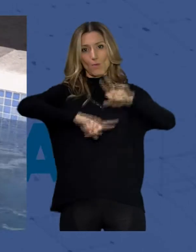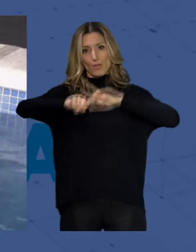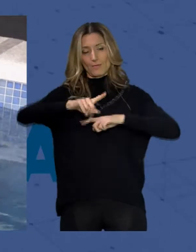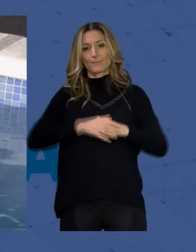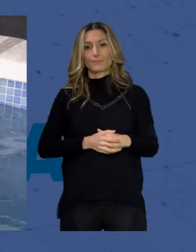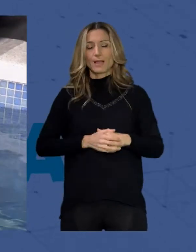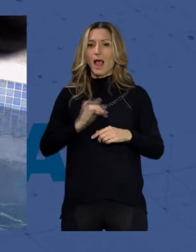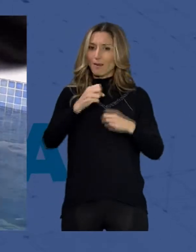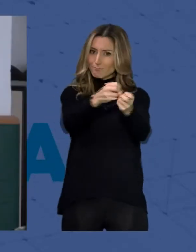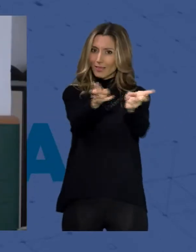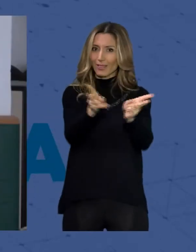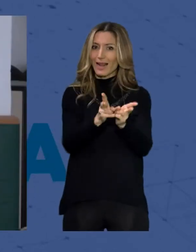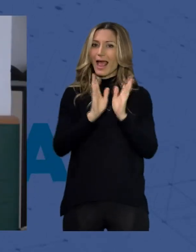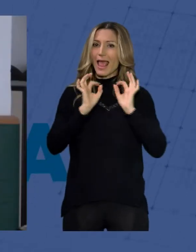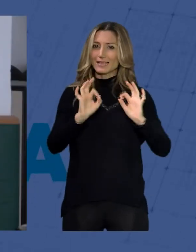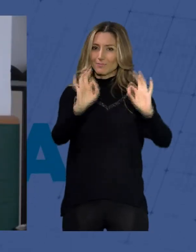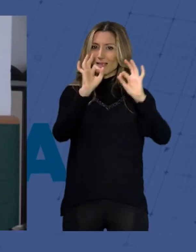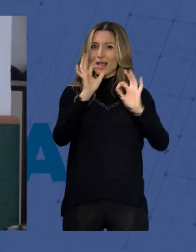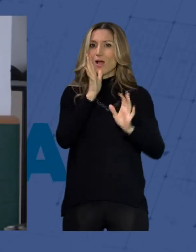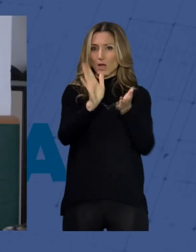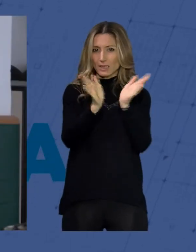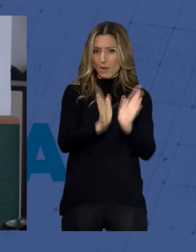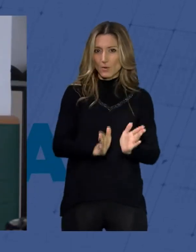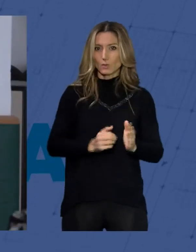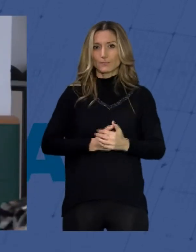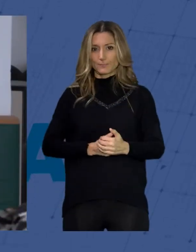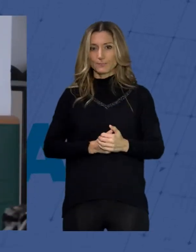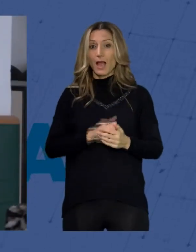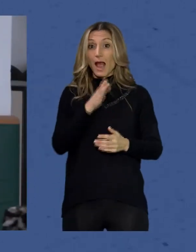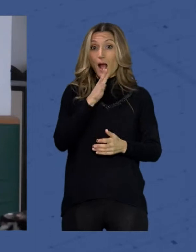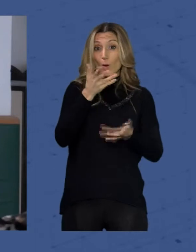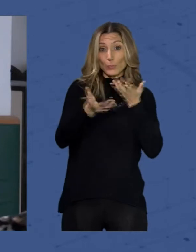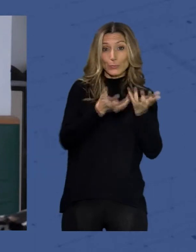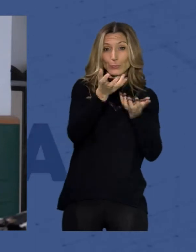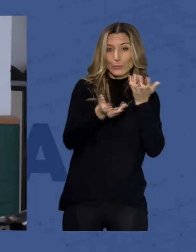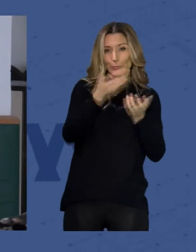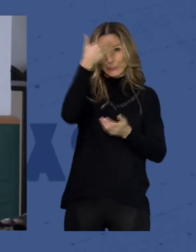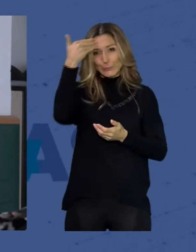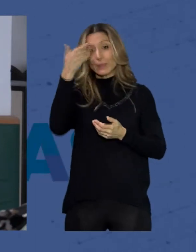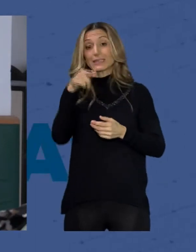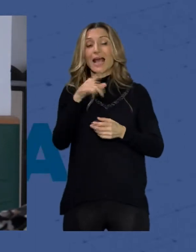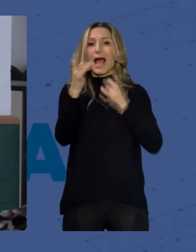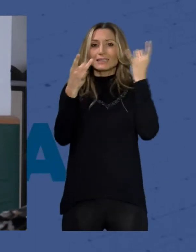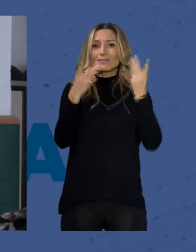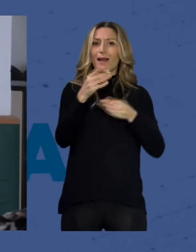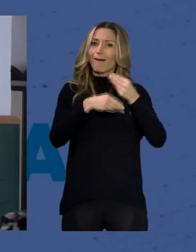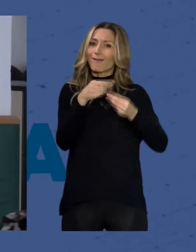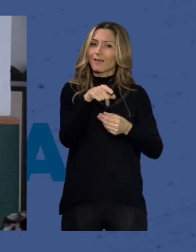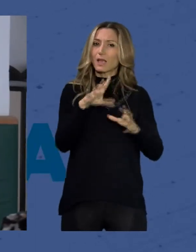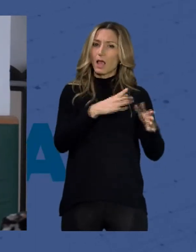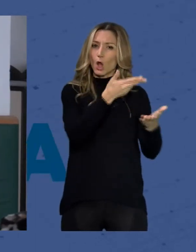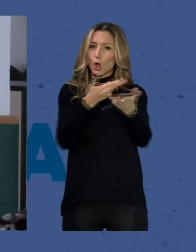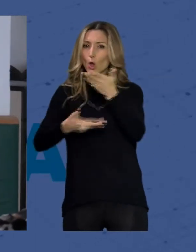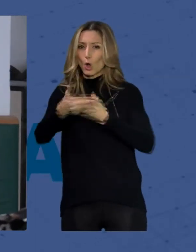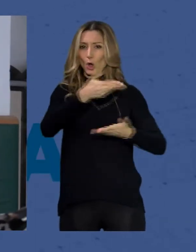terapéutica que tiene agua caliente y entonces la actividad que se realiza está coordinada